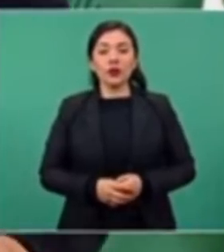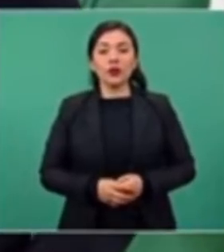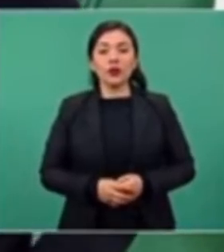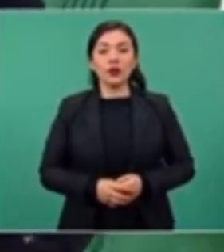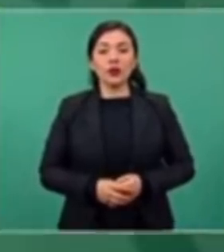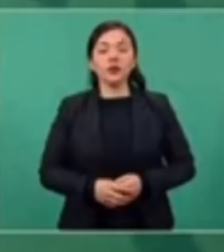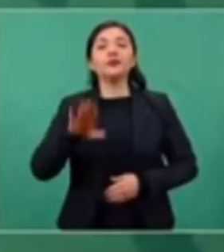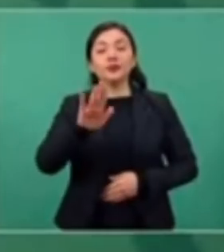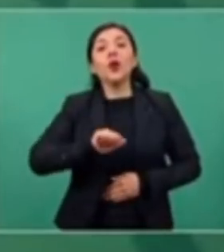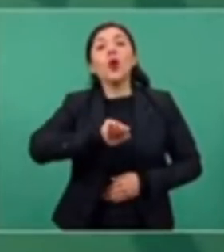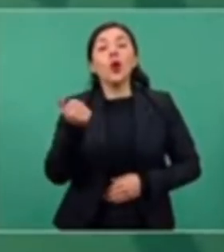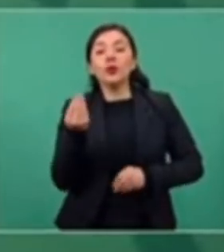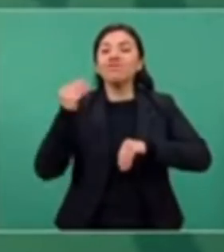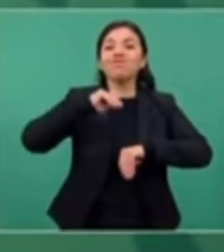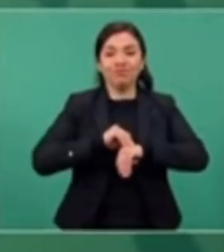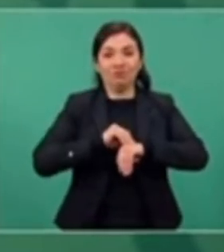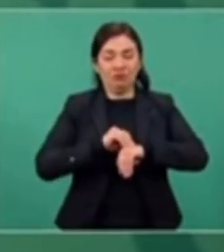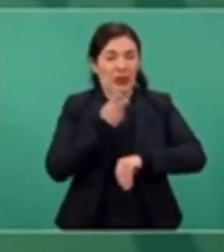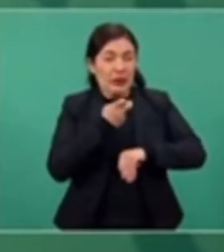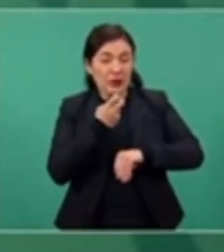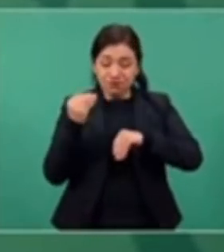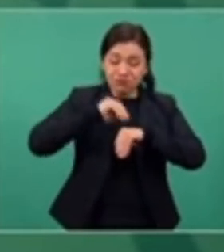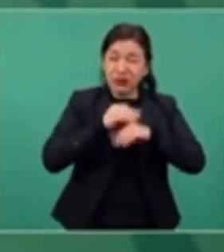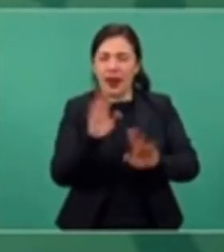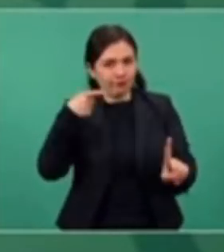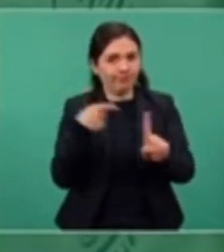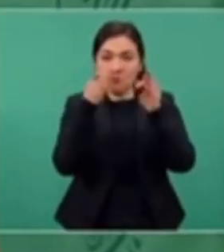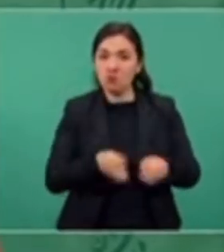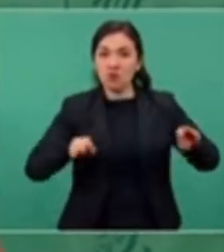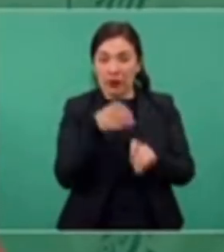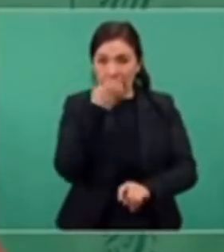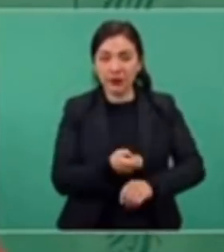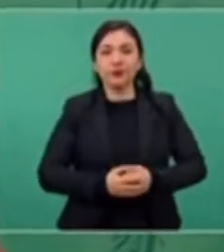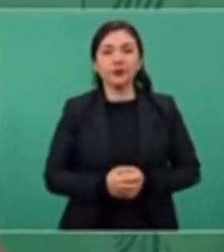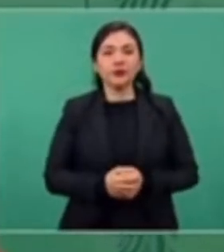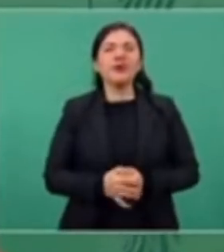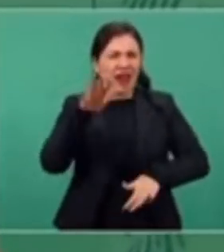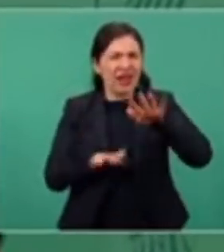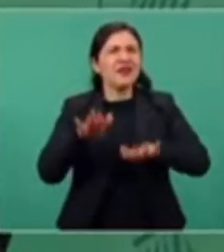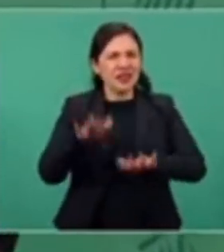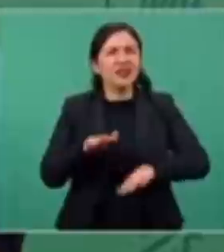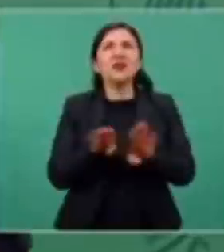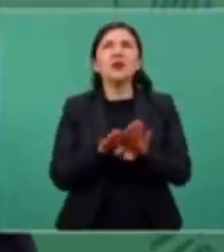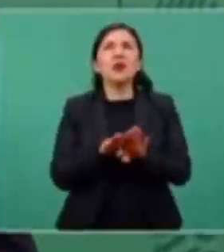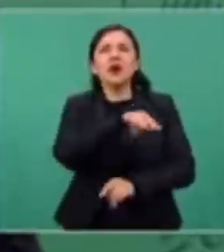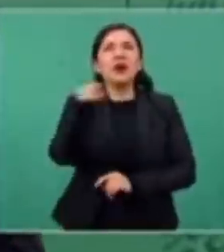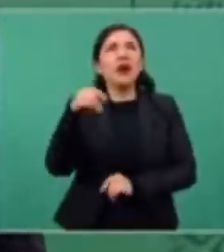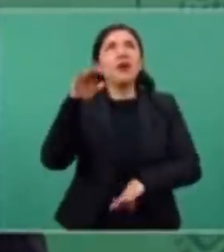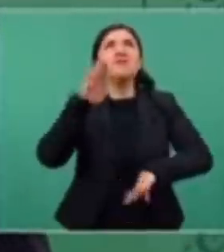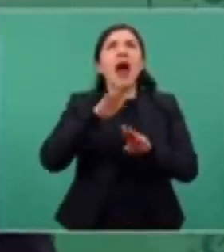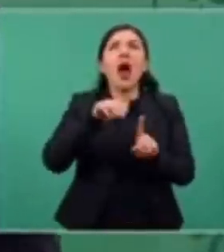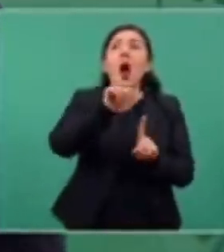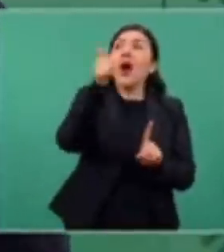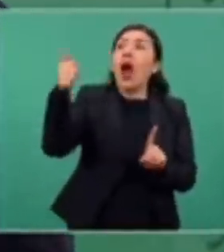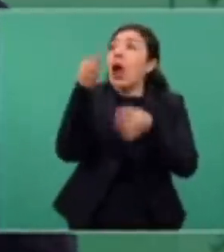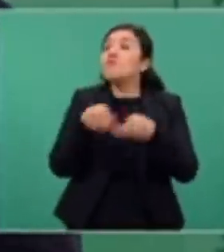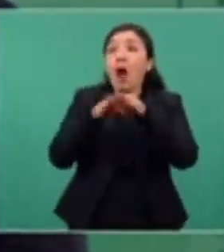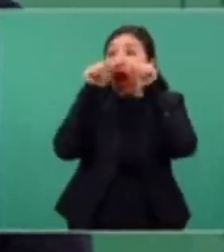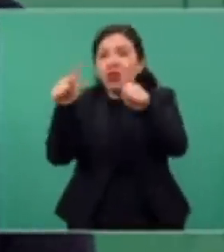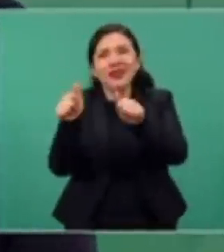Hay un añadido, que no es lo fundamental. Porque después como que nos vamos a lo secundario,